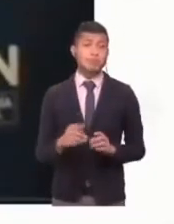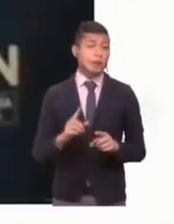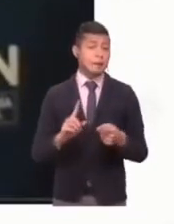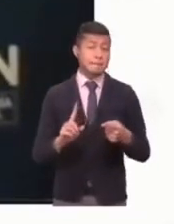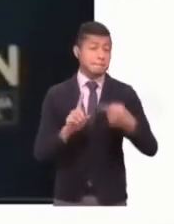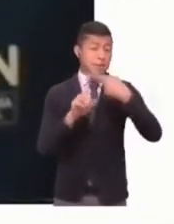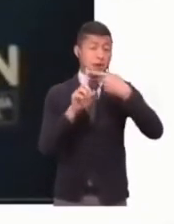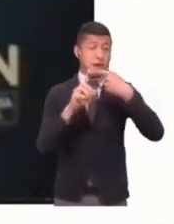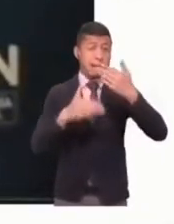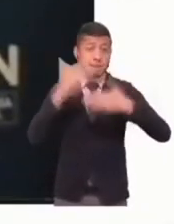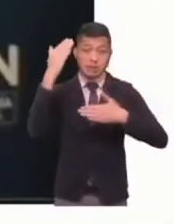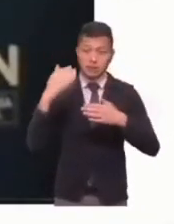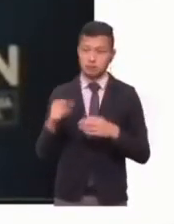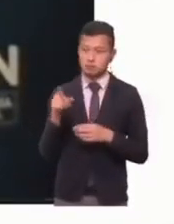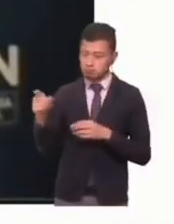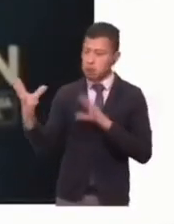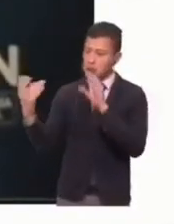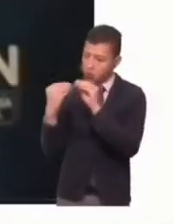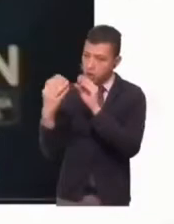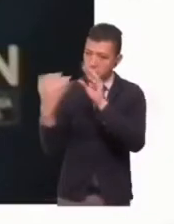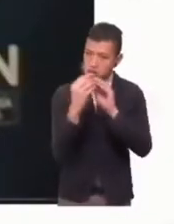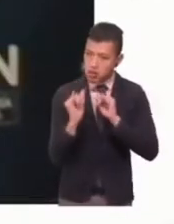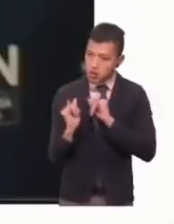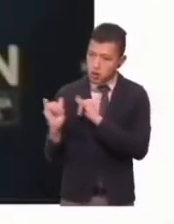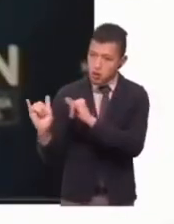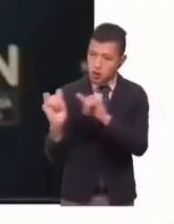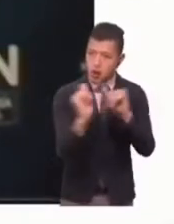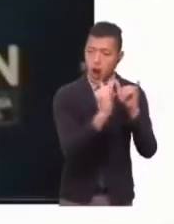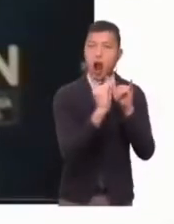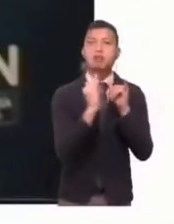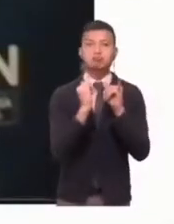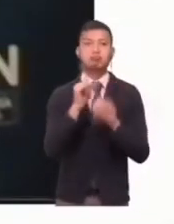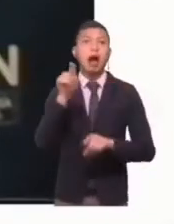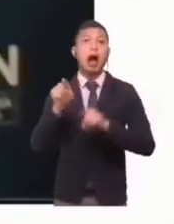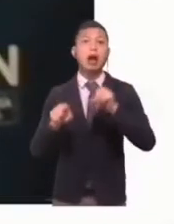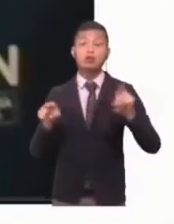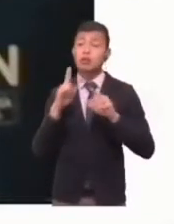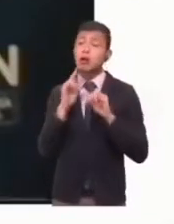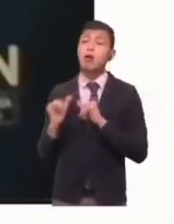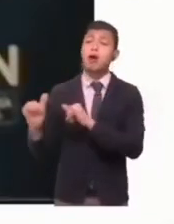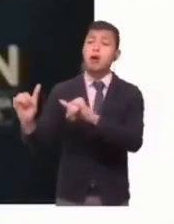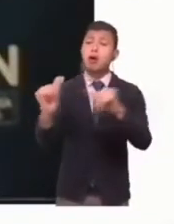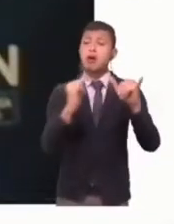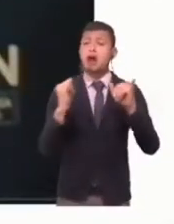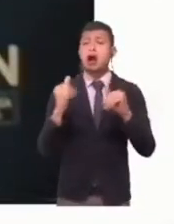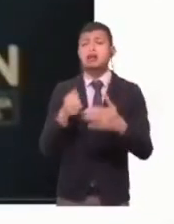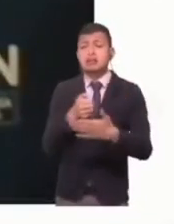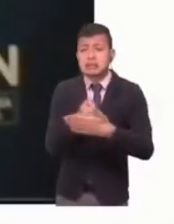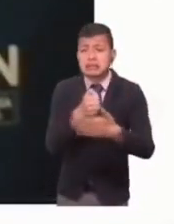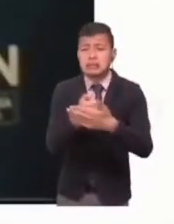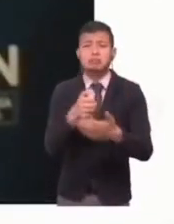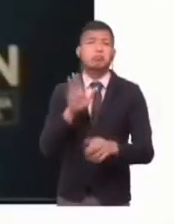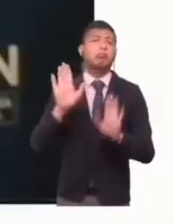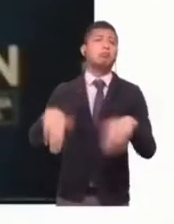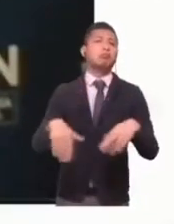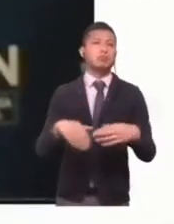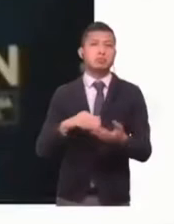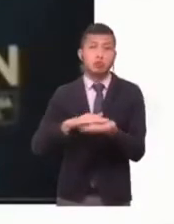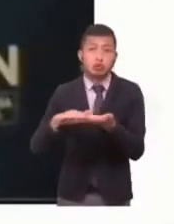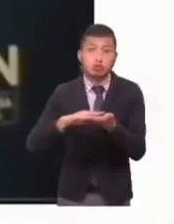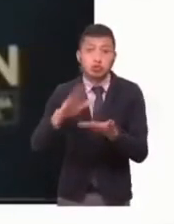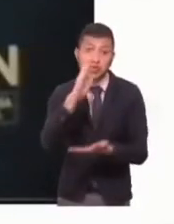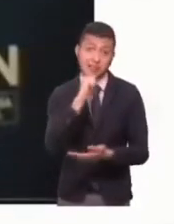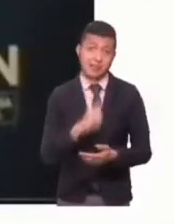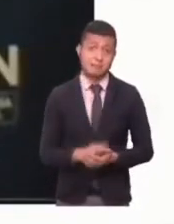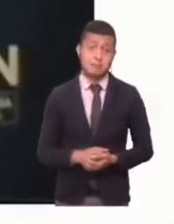por ser lugares comunes, lamentablemente, algunos han dejado de insistir en ellos y resulta que nunca resolvimos esos problemas. Lo primero es que el